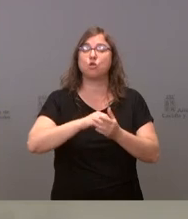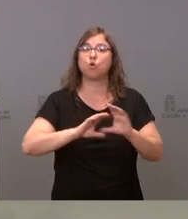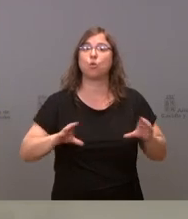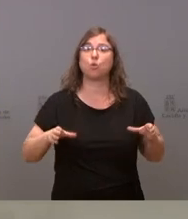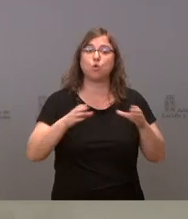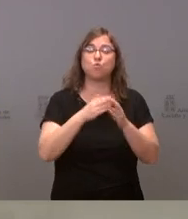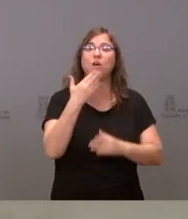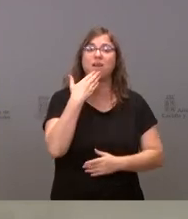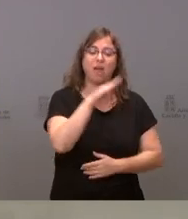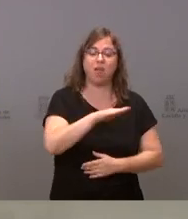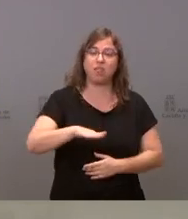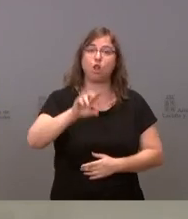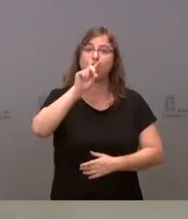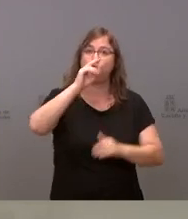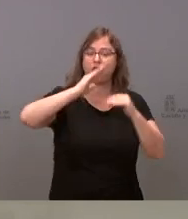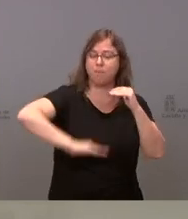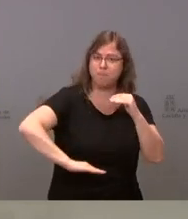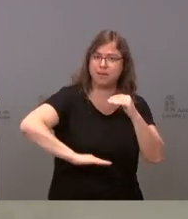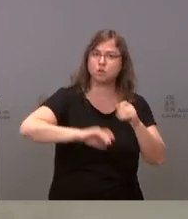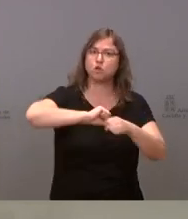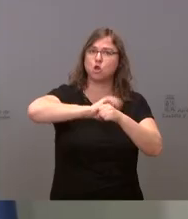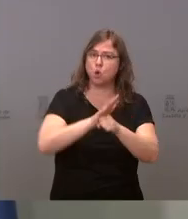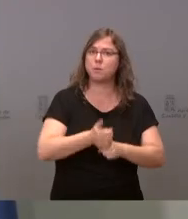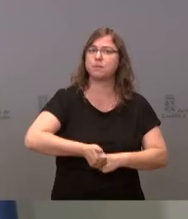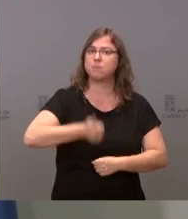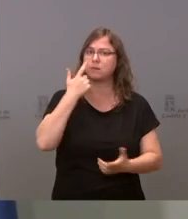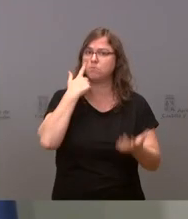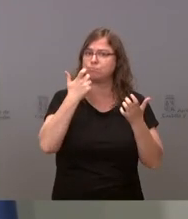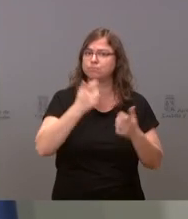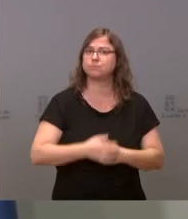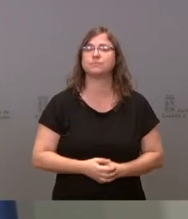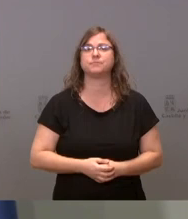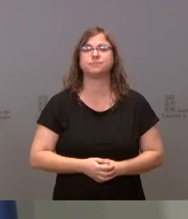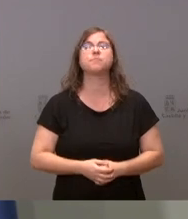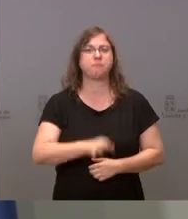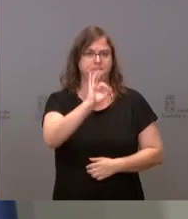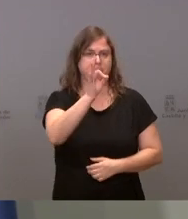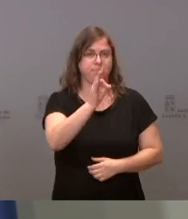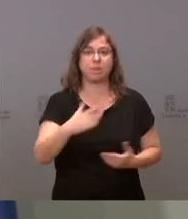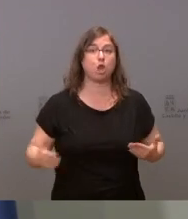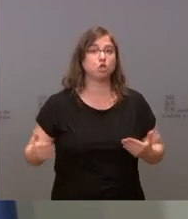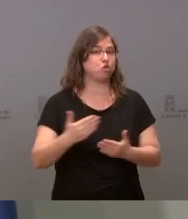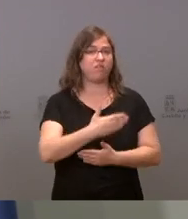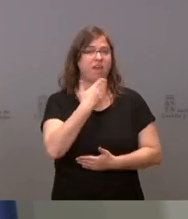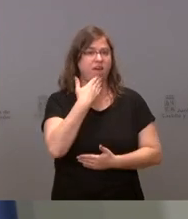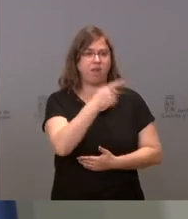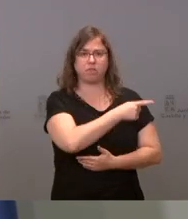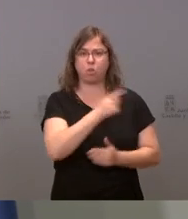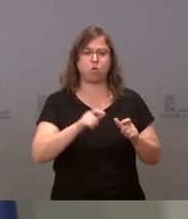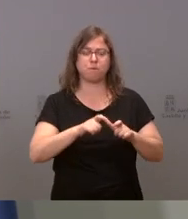de menores de 12 años. Muchas gracias. Sí, hay un incremento en todas las edades también en ese